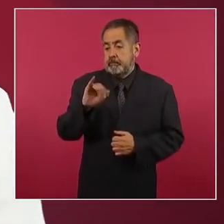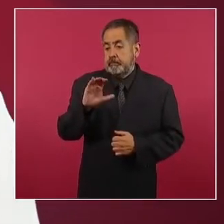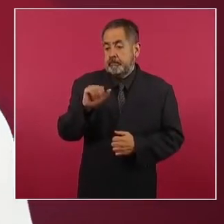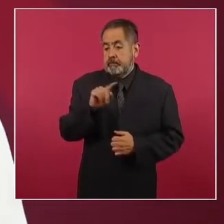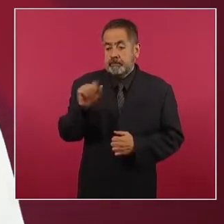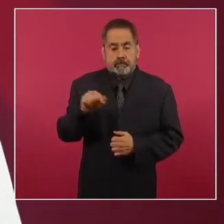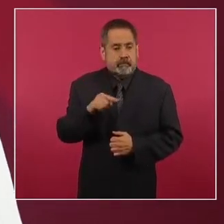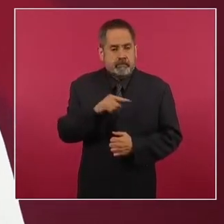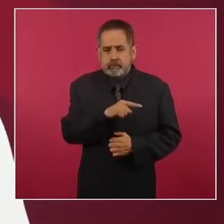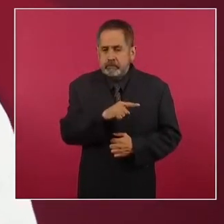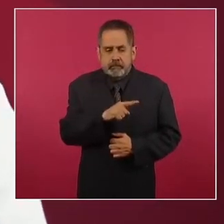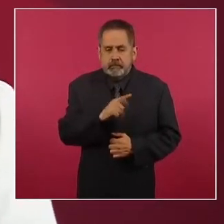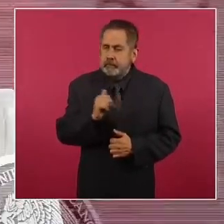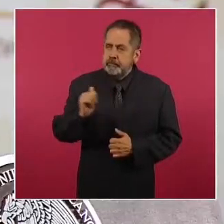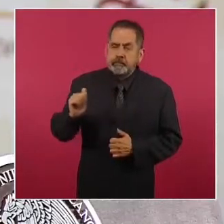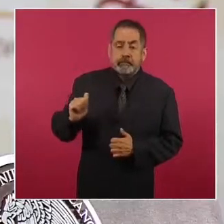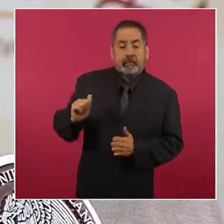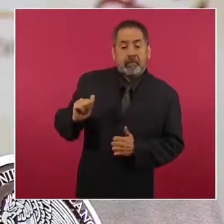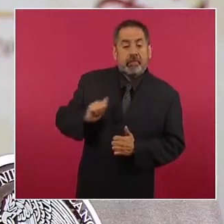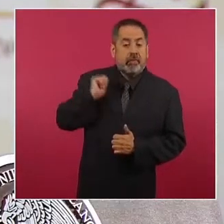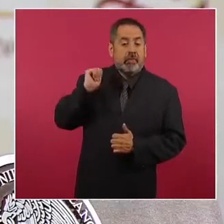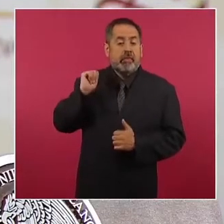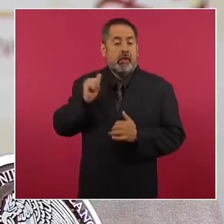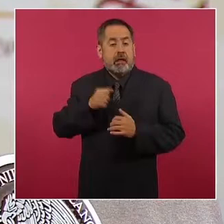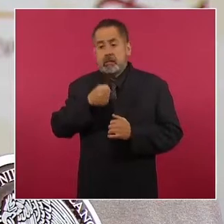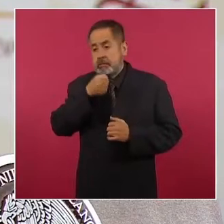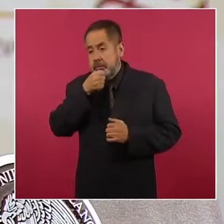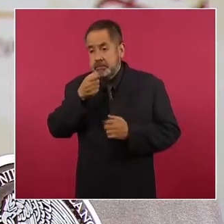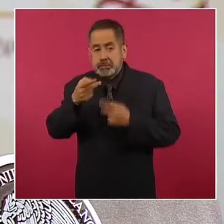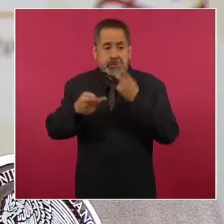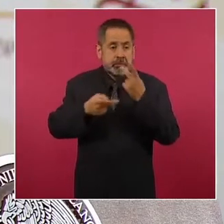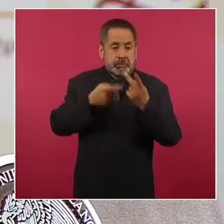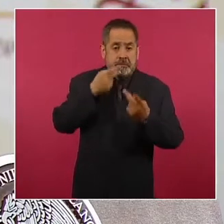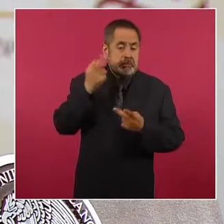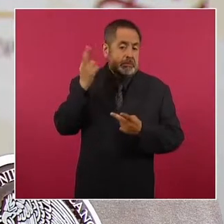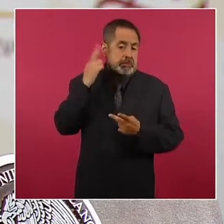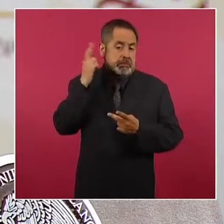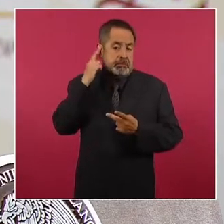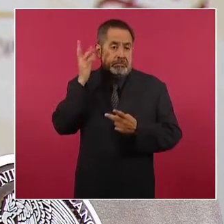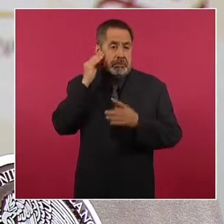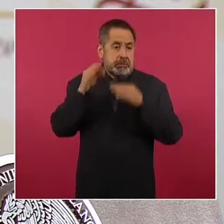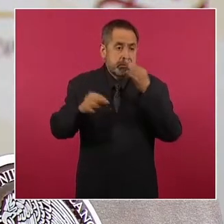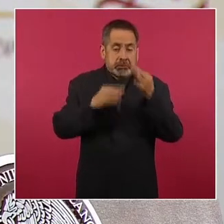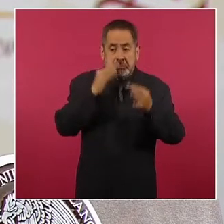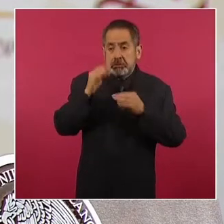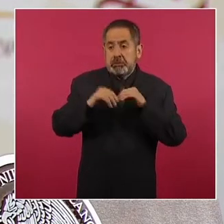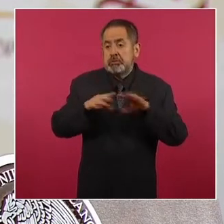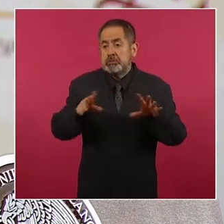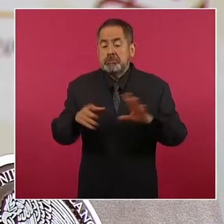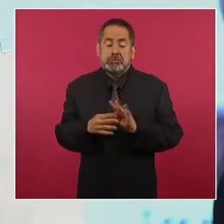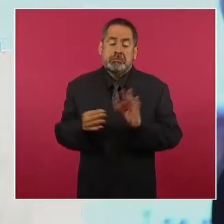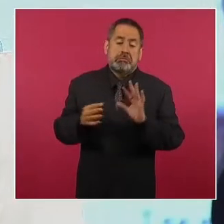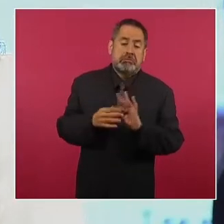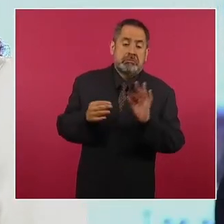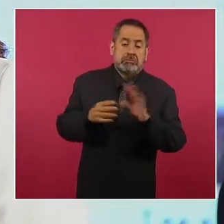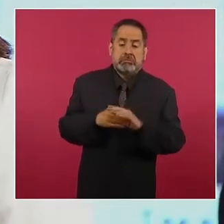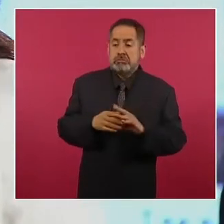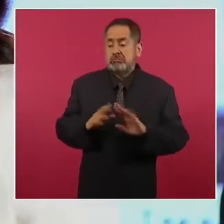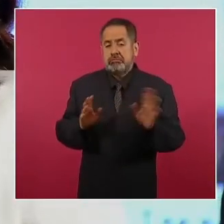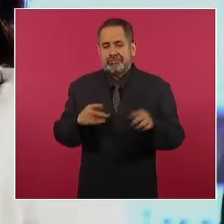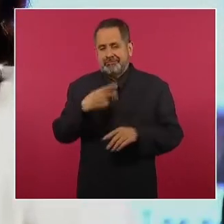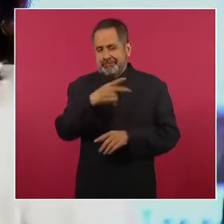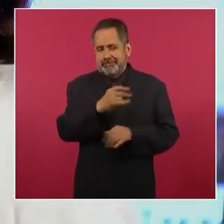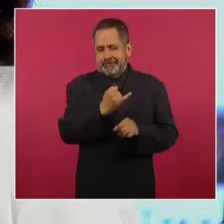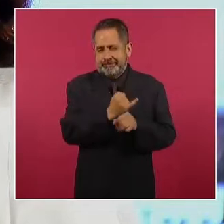aprovechó para dar entrevistas en programas radiofónicos, además de pronunciarse vía sus